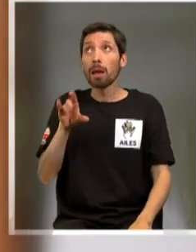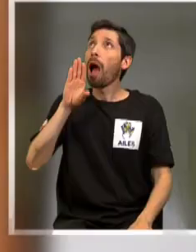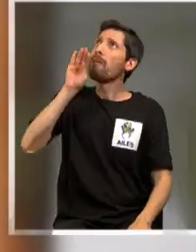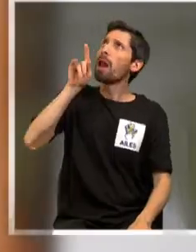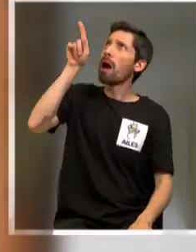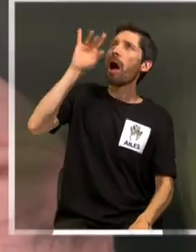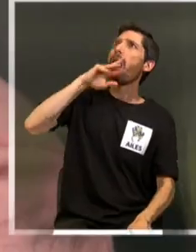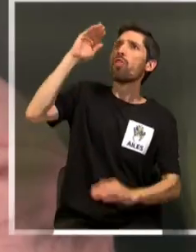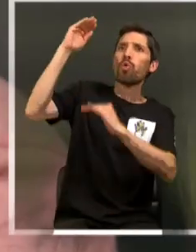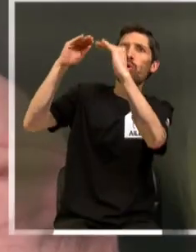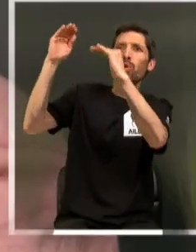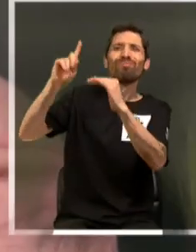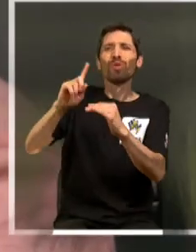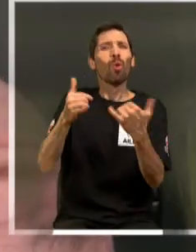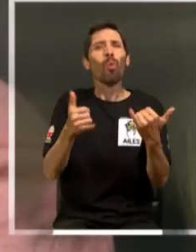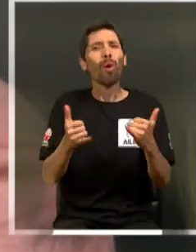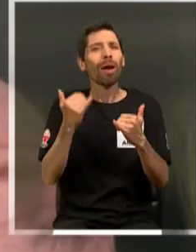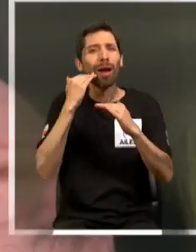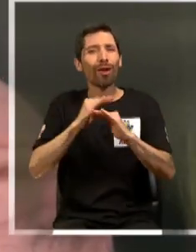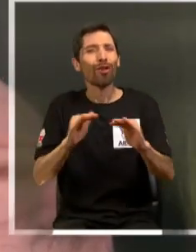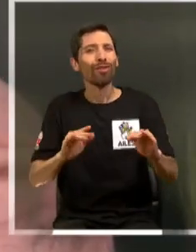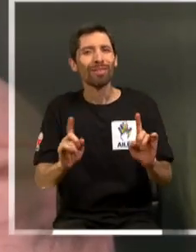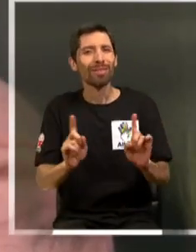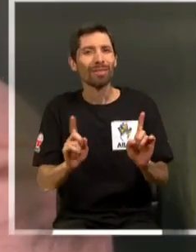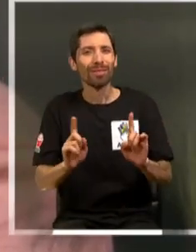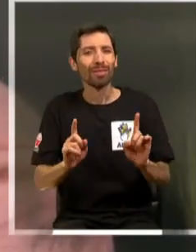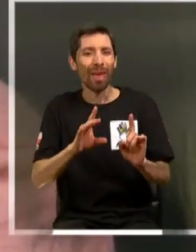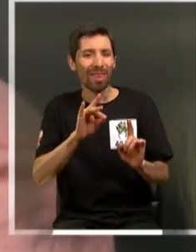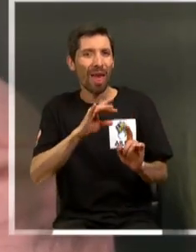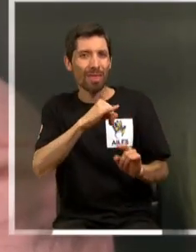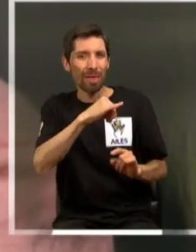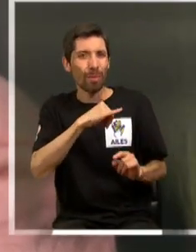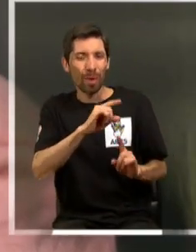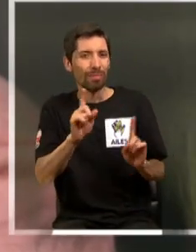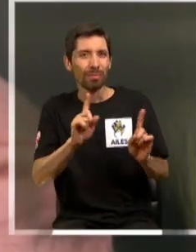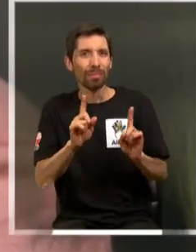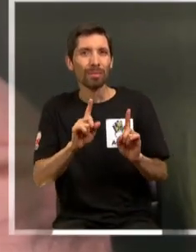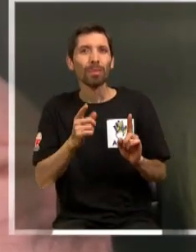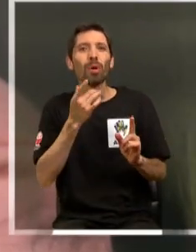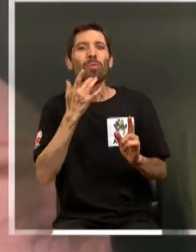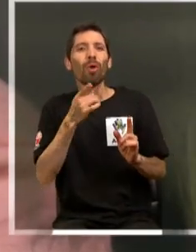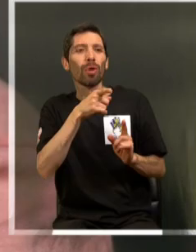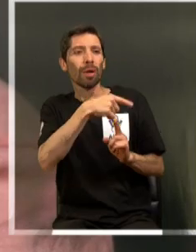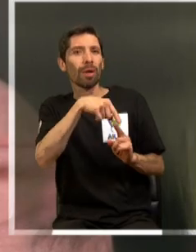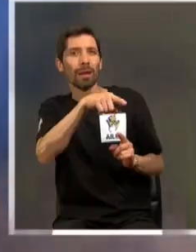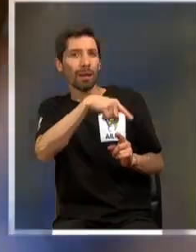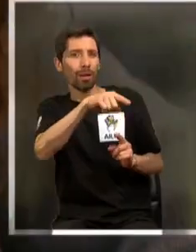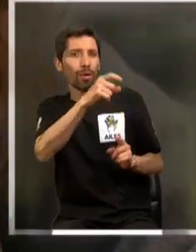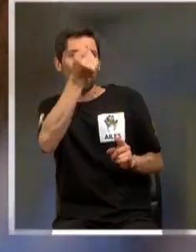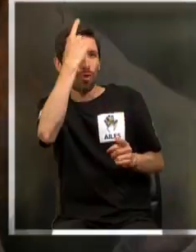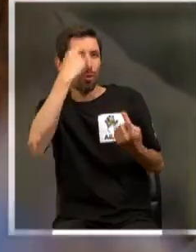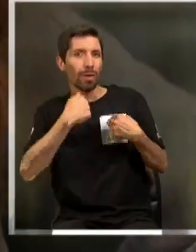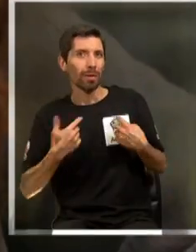No es de jugar con niños de su misma edad. Porque dicen que no lo entienden.